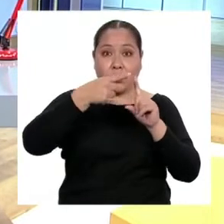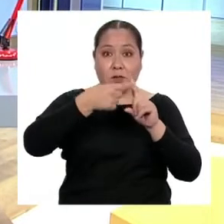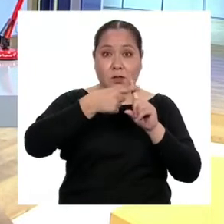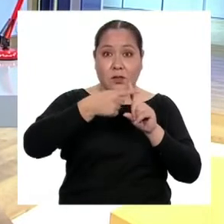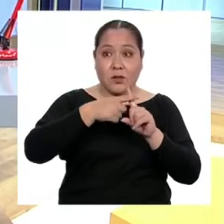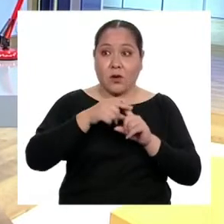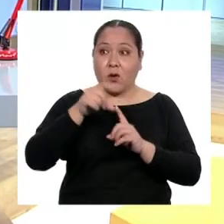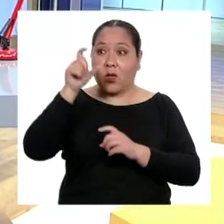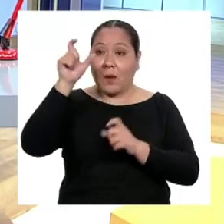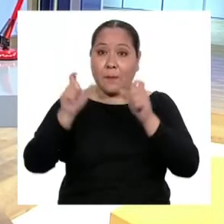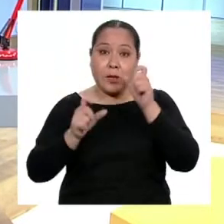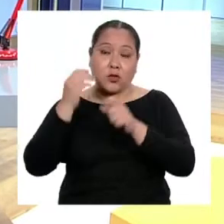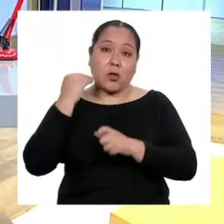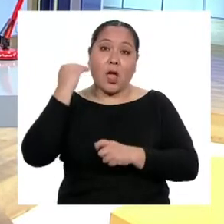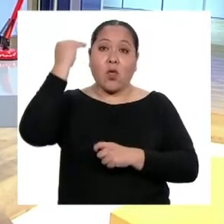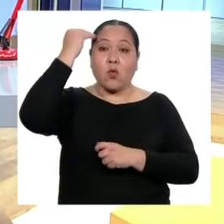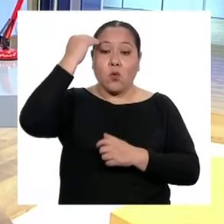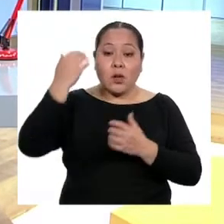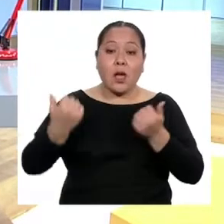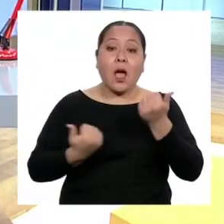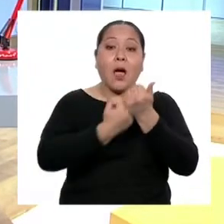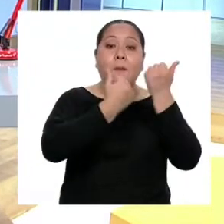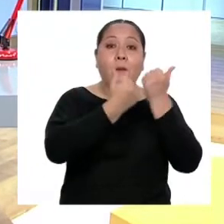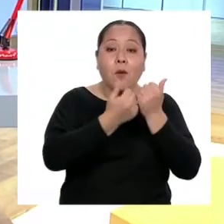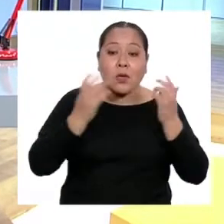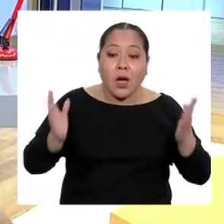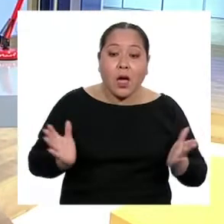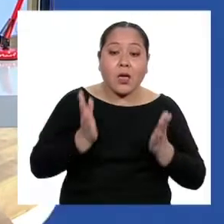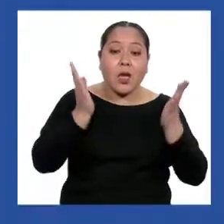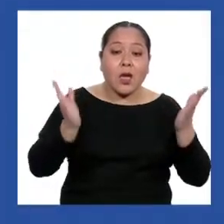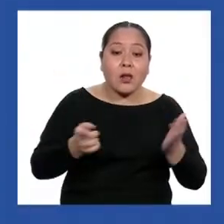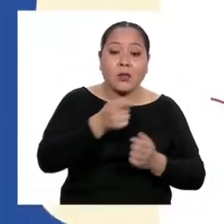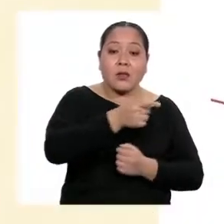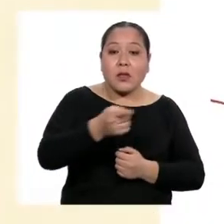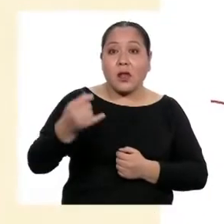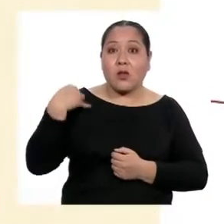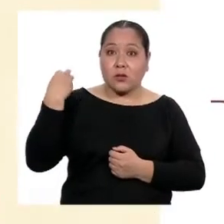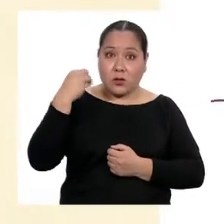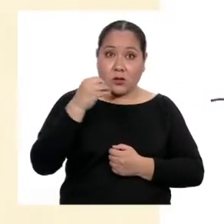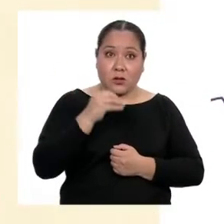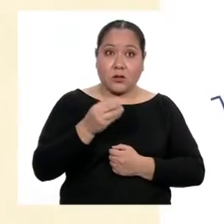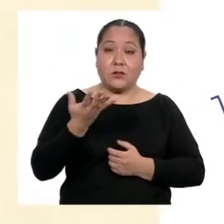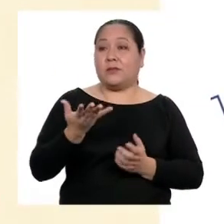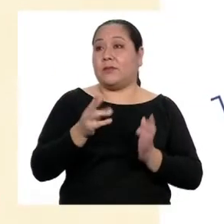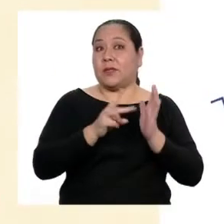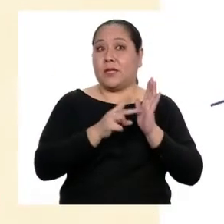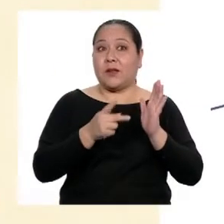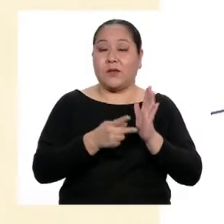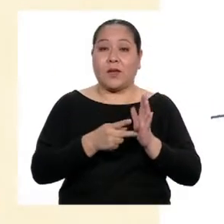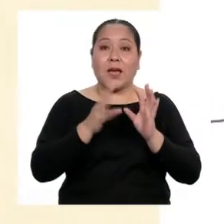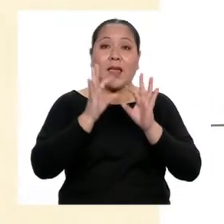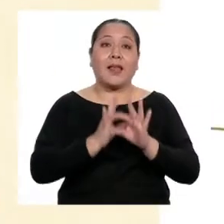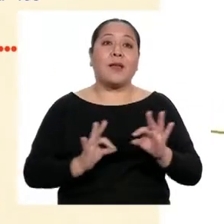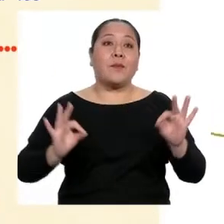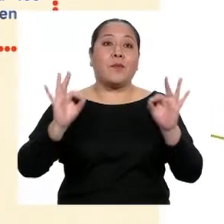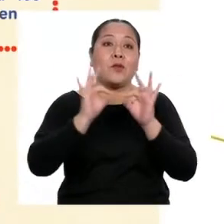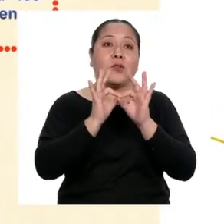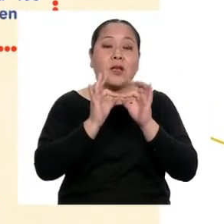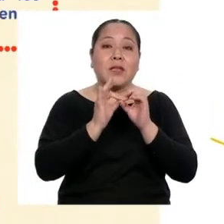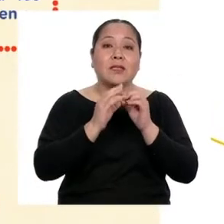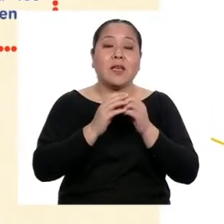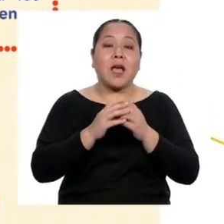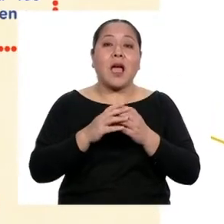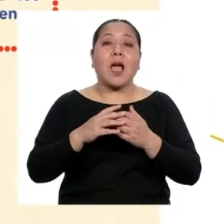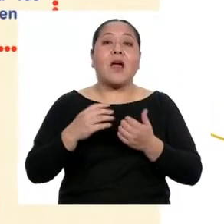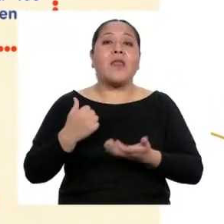adultas apoyan y alientan a los adolescentes, es decir, de la importancia del apoyo